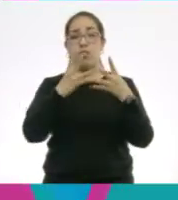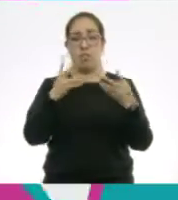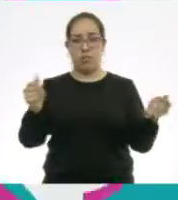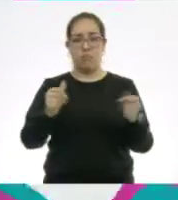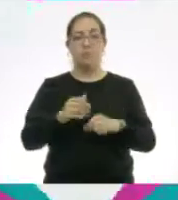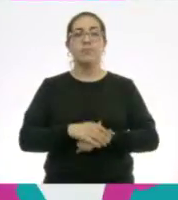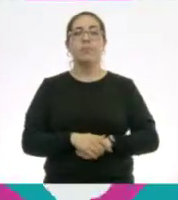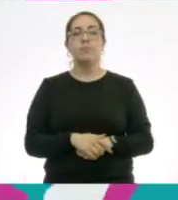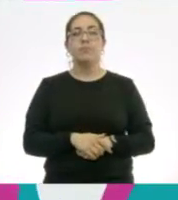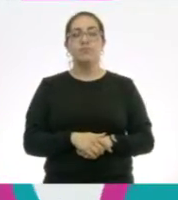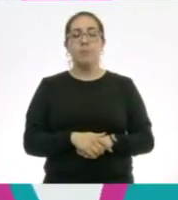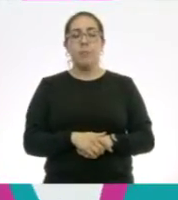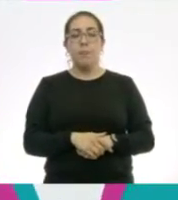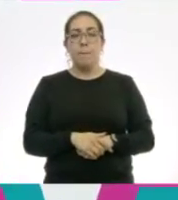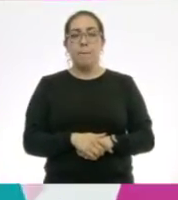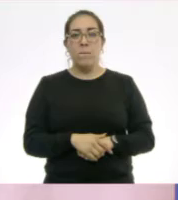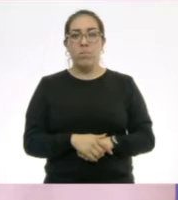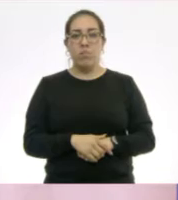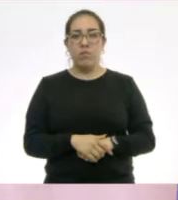vez de más.